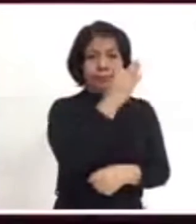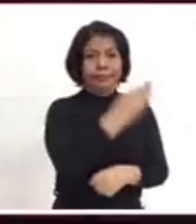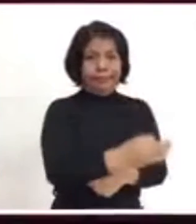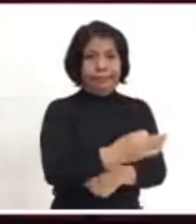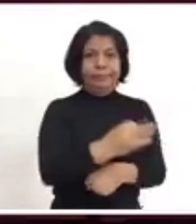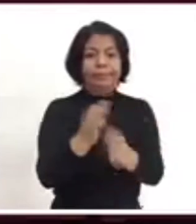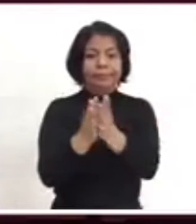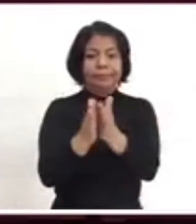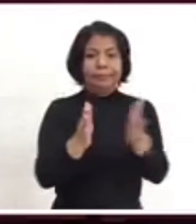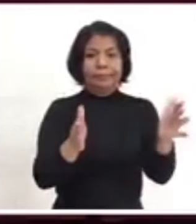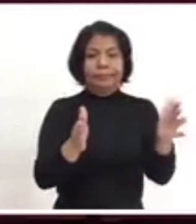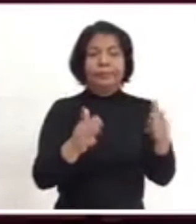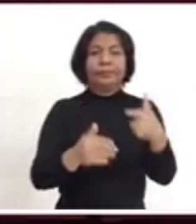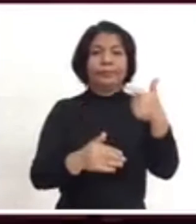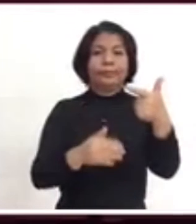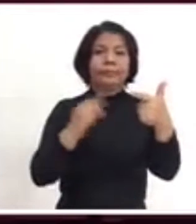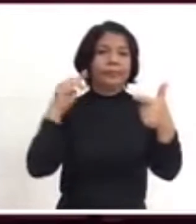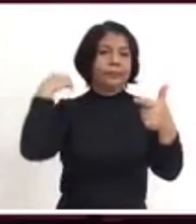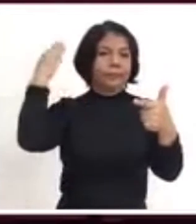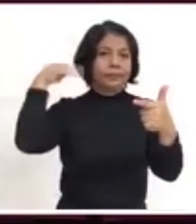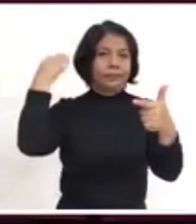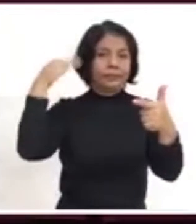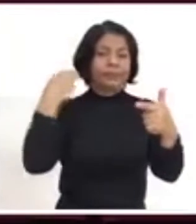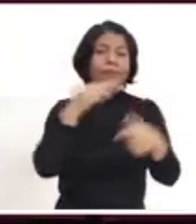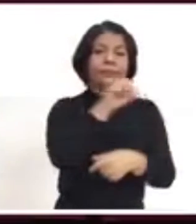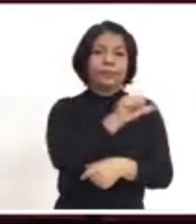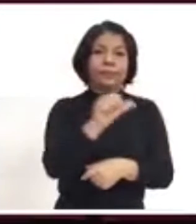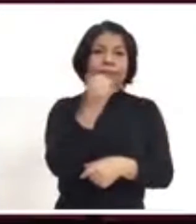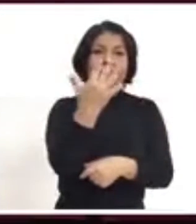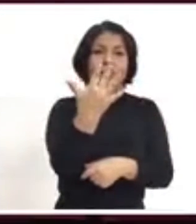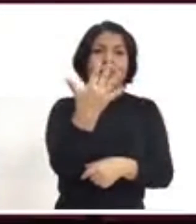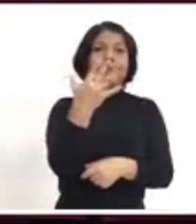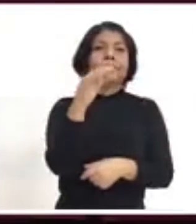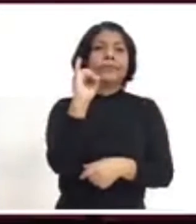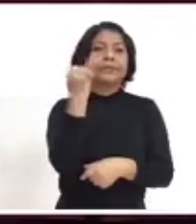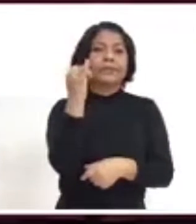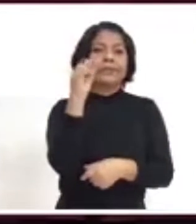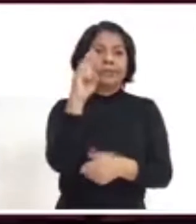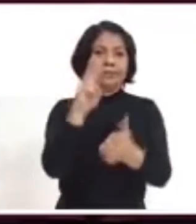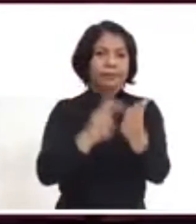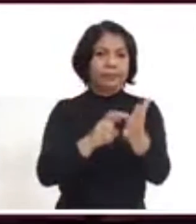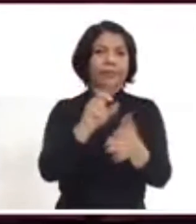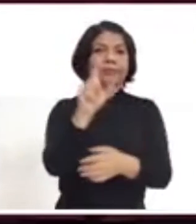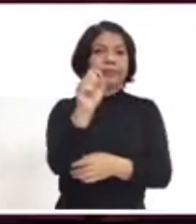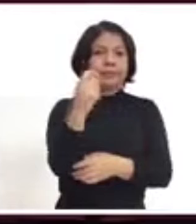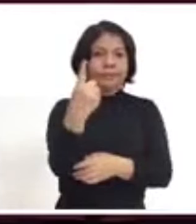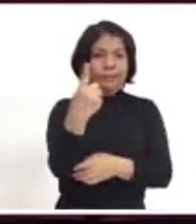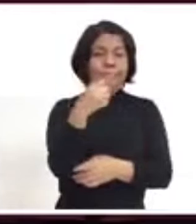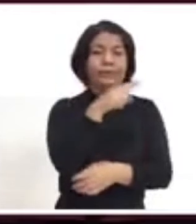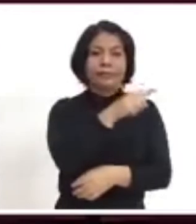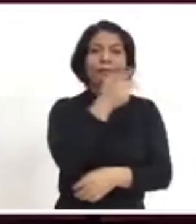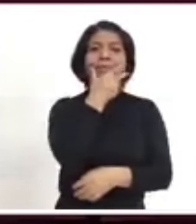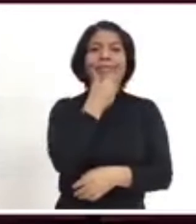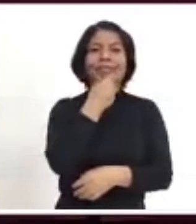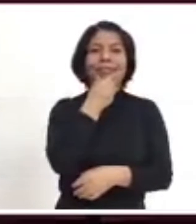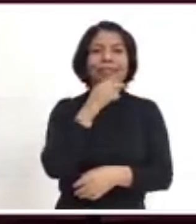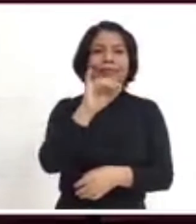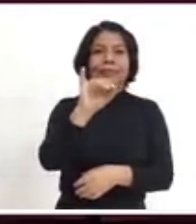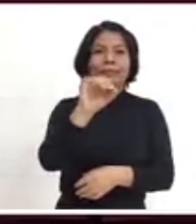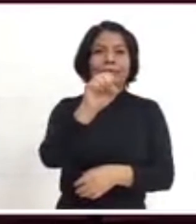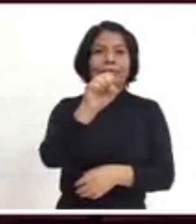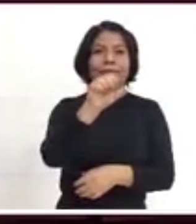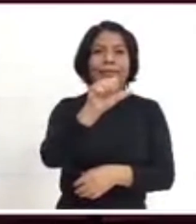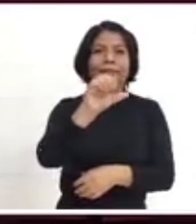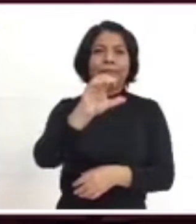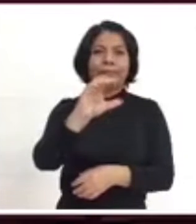del 7 de marzo al 5 de junio del año 2021 presentada por el ciudadano Isaac Yanix Alaniz en su calidad de décimo